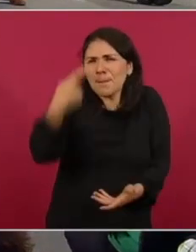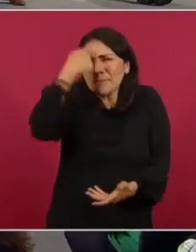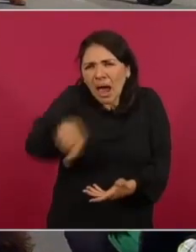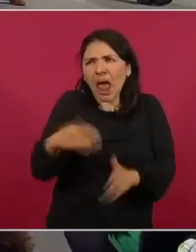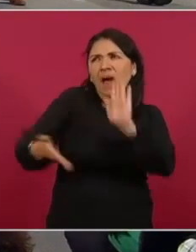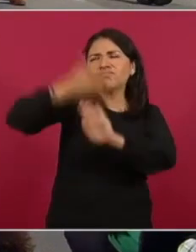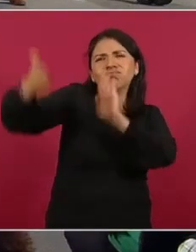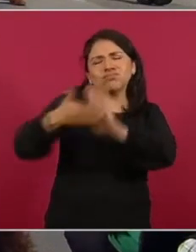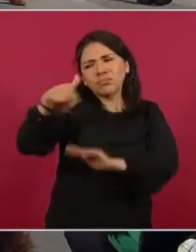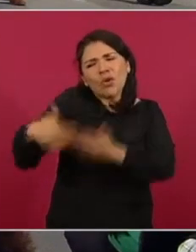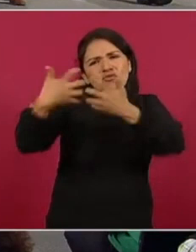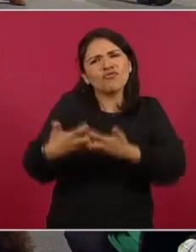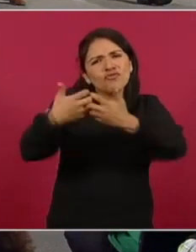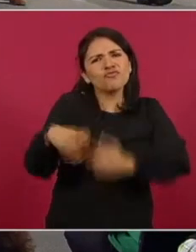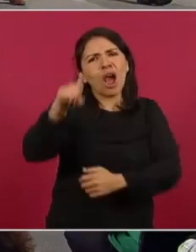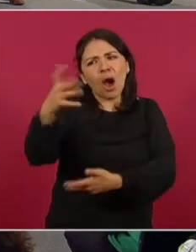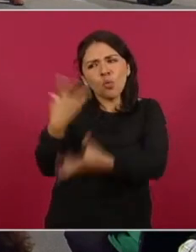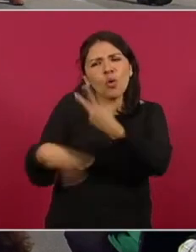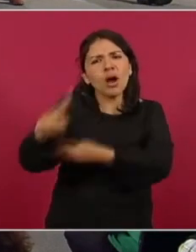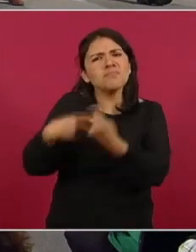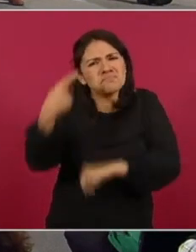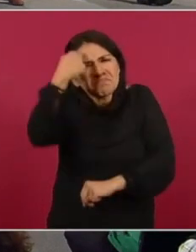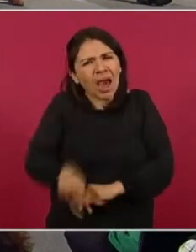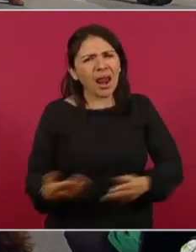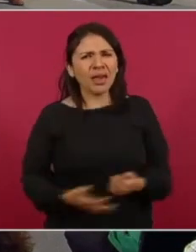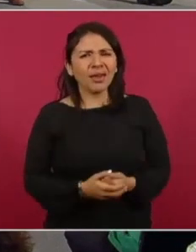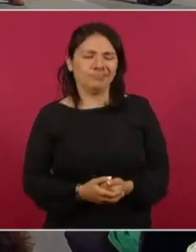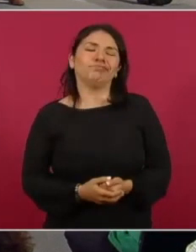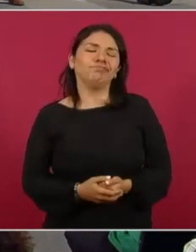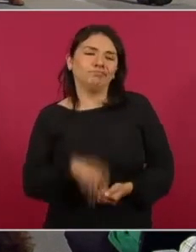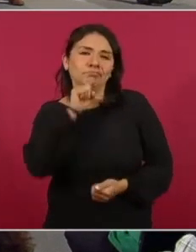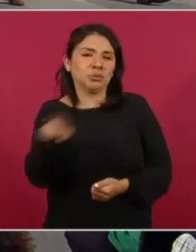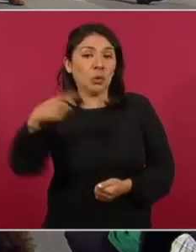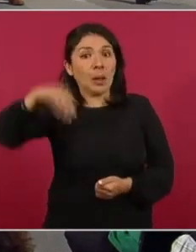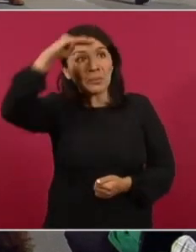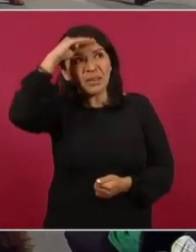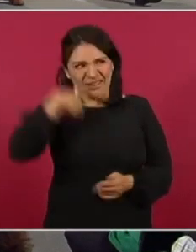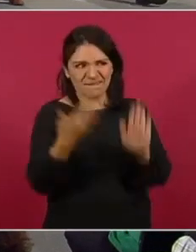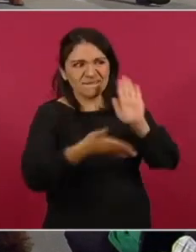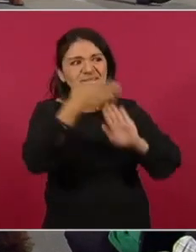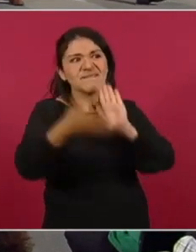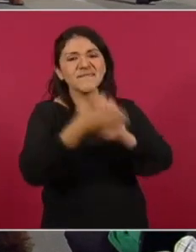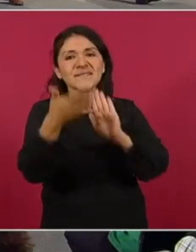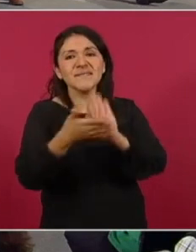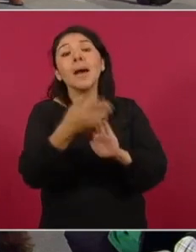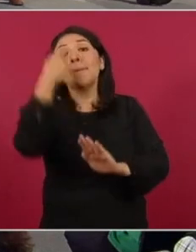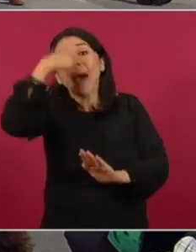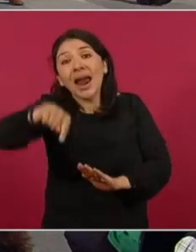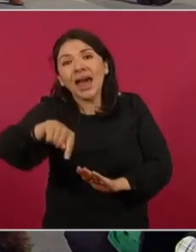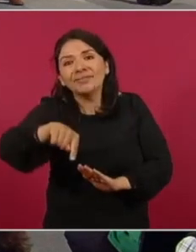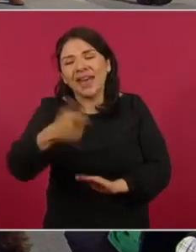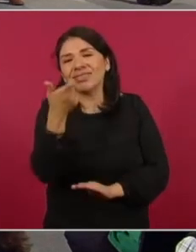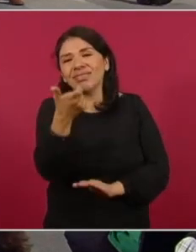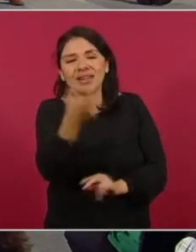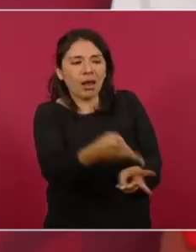las hidroeléctricas? Pues las hicieron para robarse el dinero